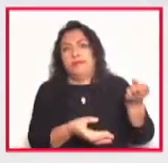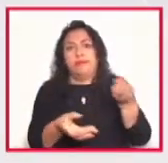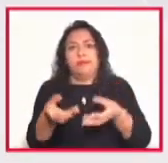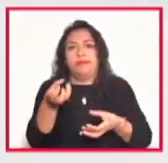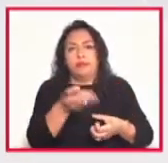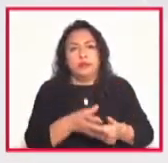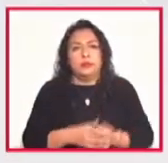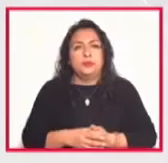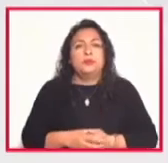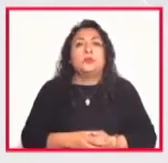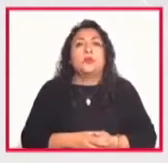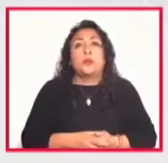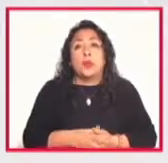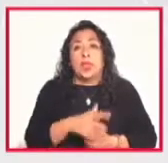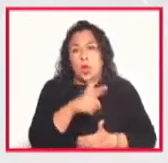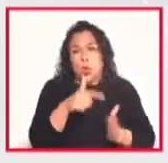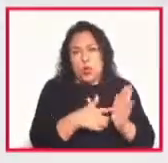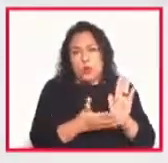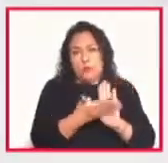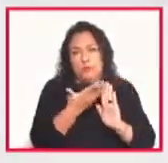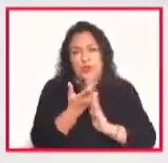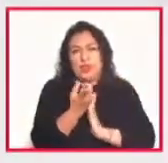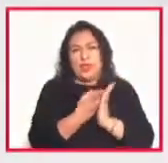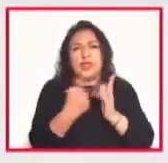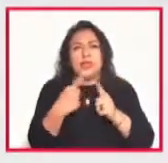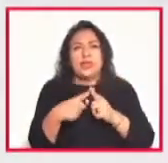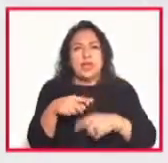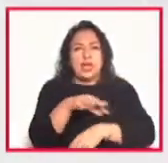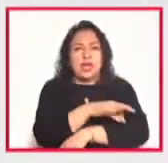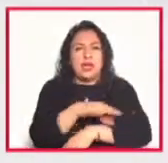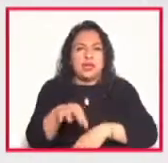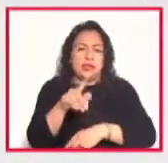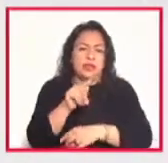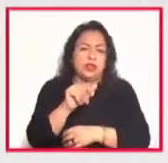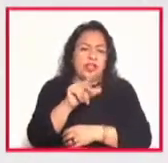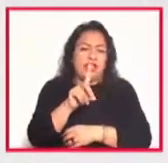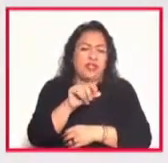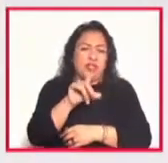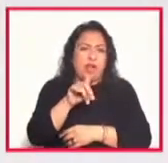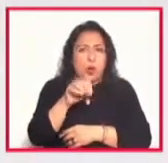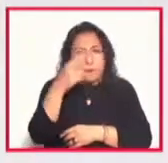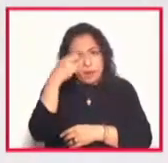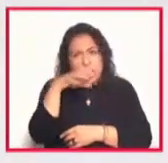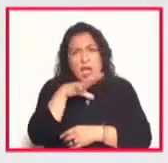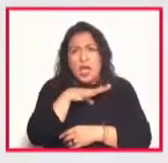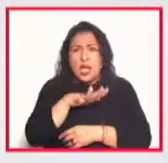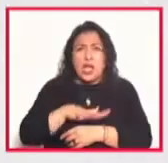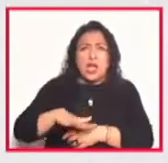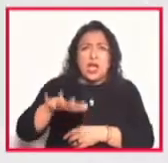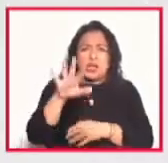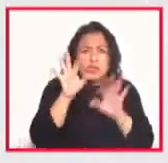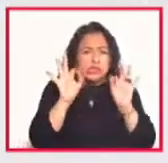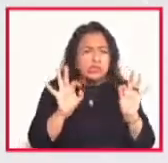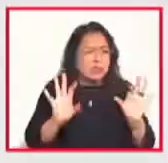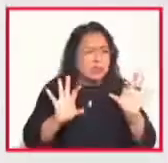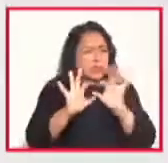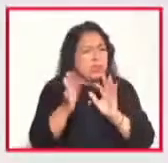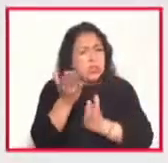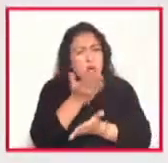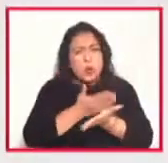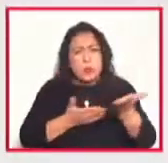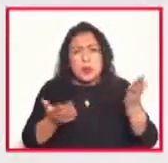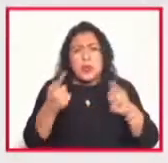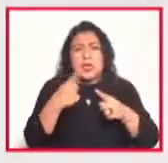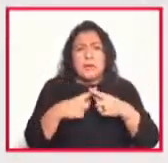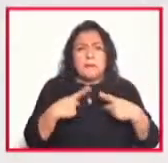el inmueble fue diseñado por el arquitecto Tadá Oando con la finalidad de generar un espacio propicio para la convivencia entre los